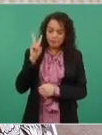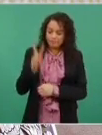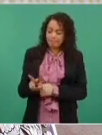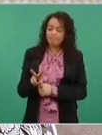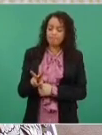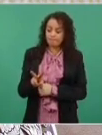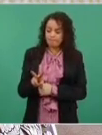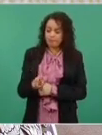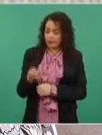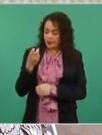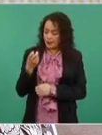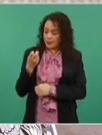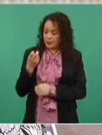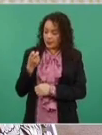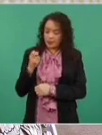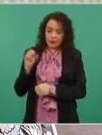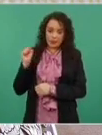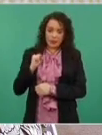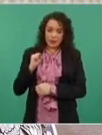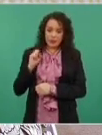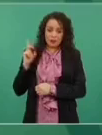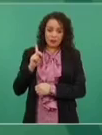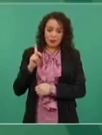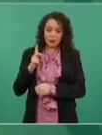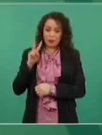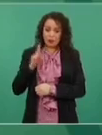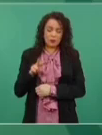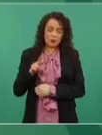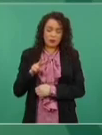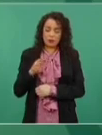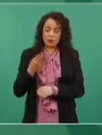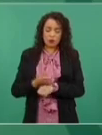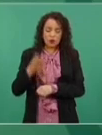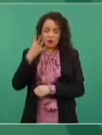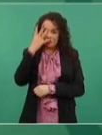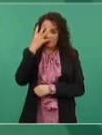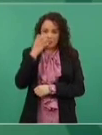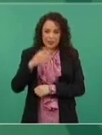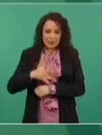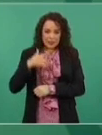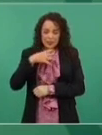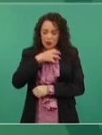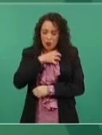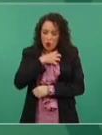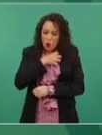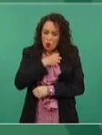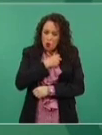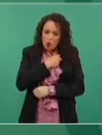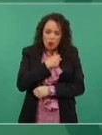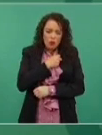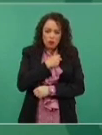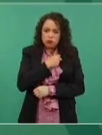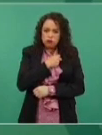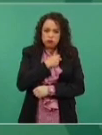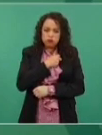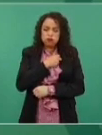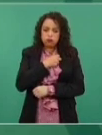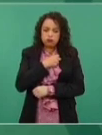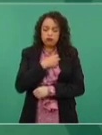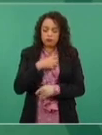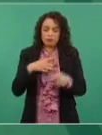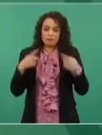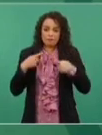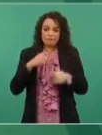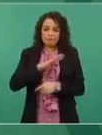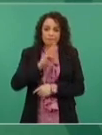fin de semana más triste que tuvimos, más doloroso, esta pérdida por